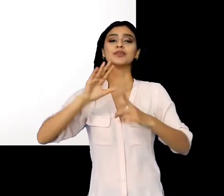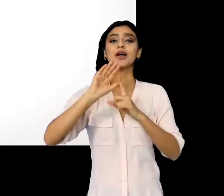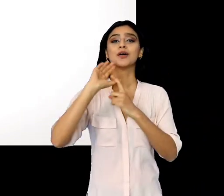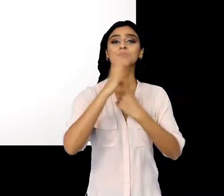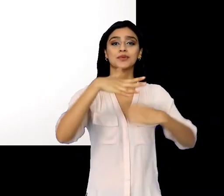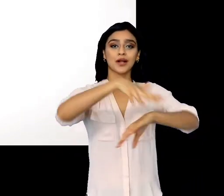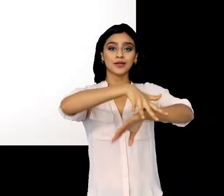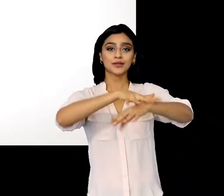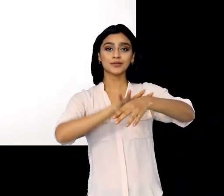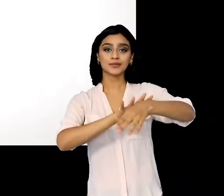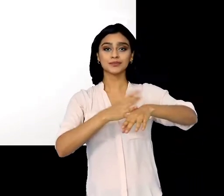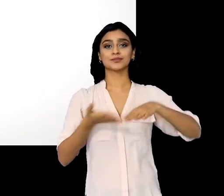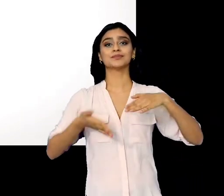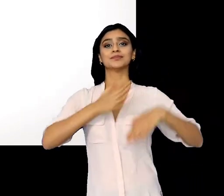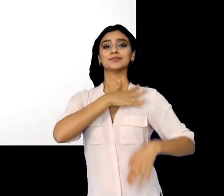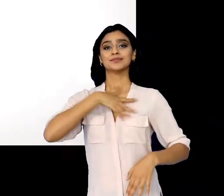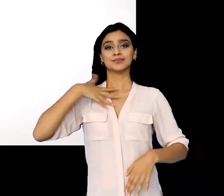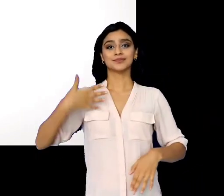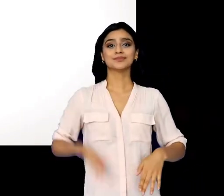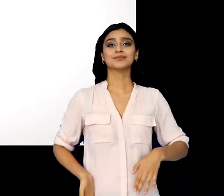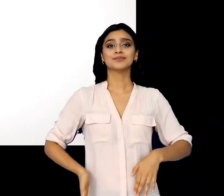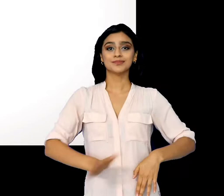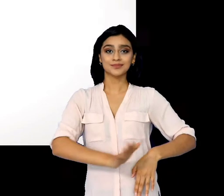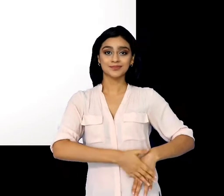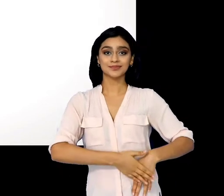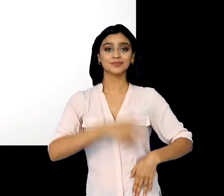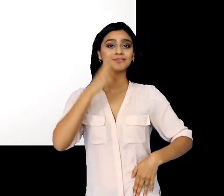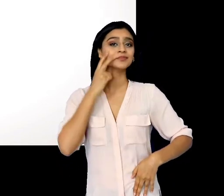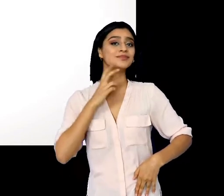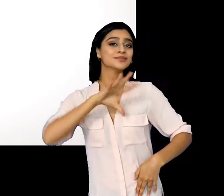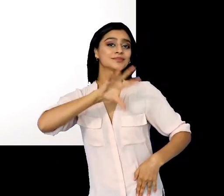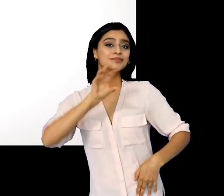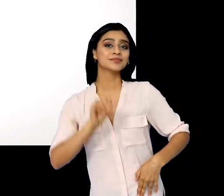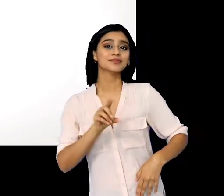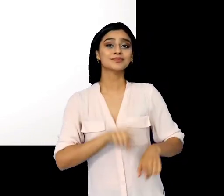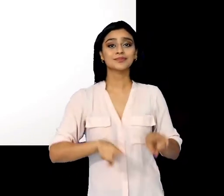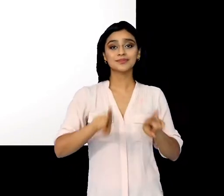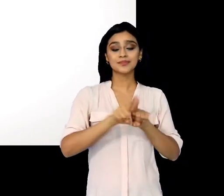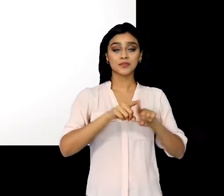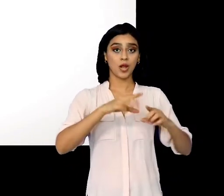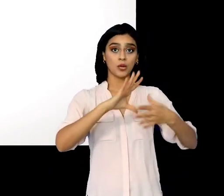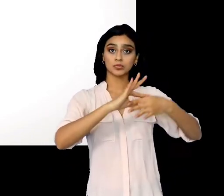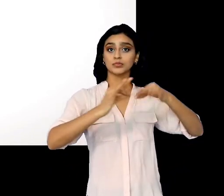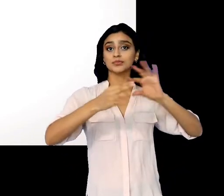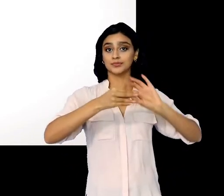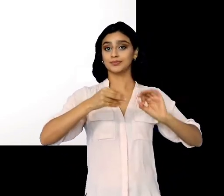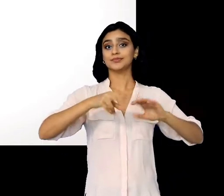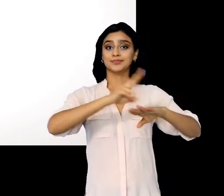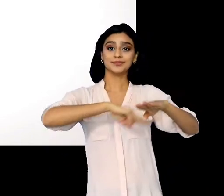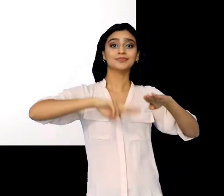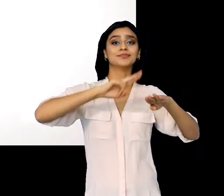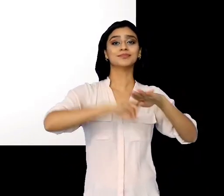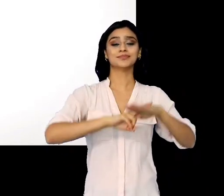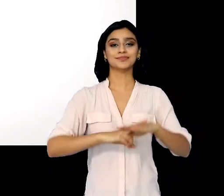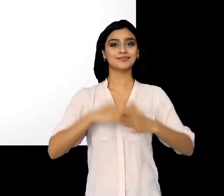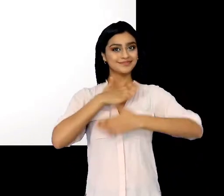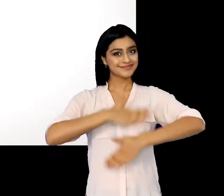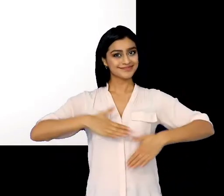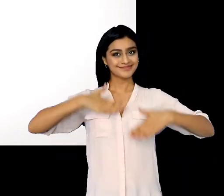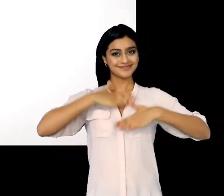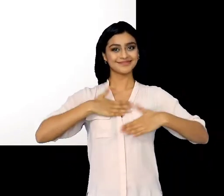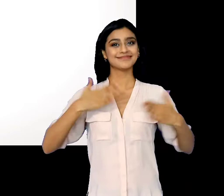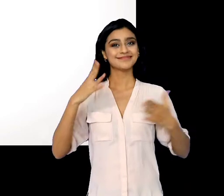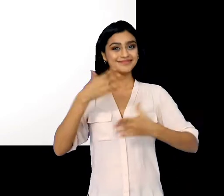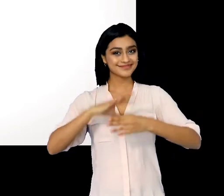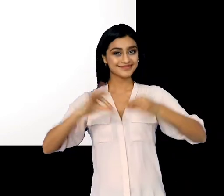guna, nove, gunán, afroantillana y de la literatura folclórica nacional. ¡Disfruten de las